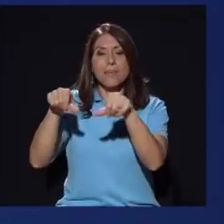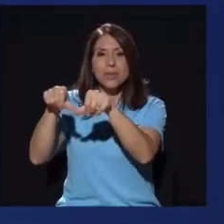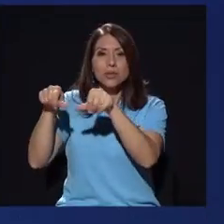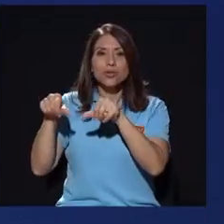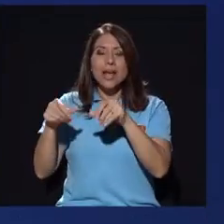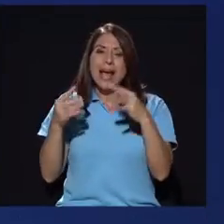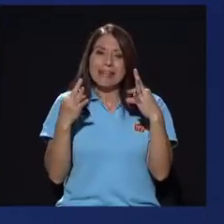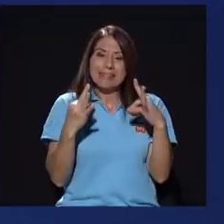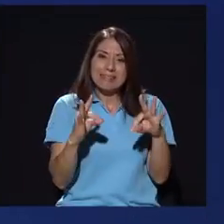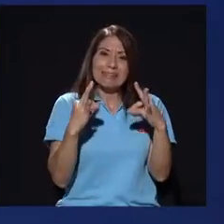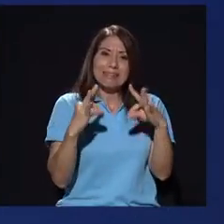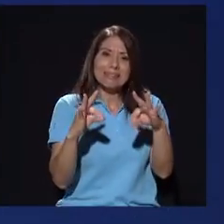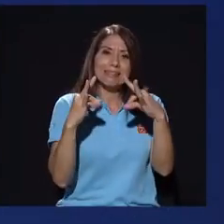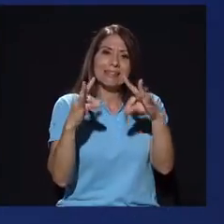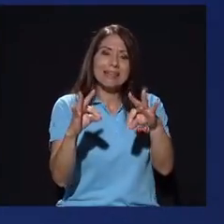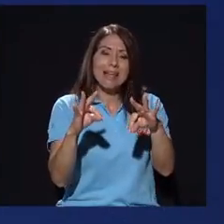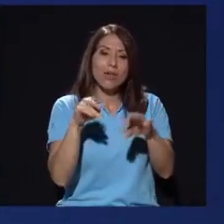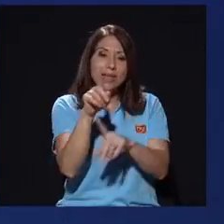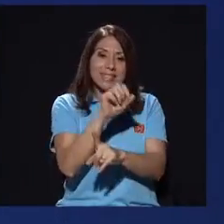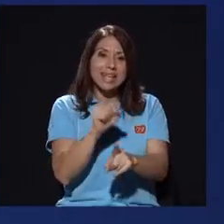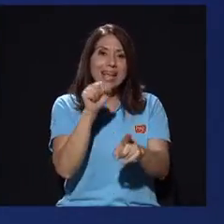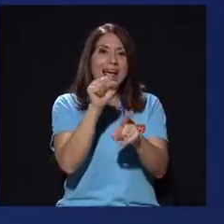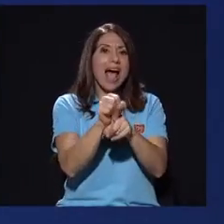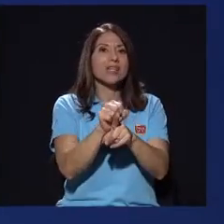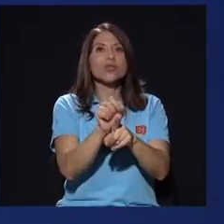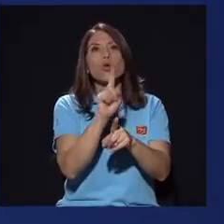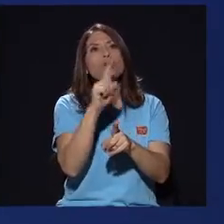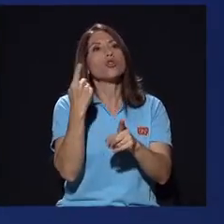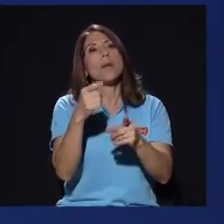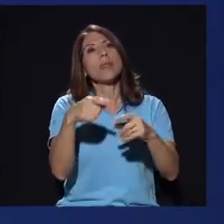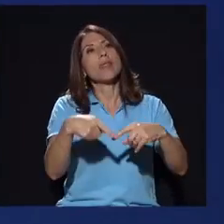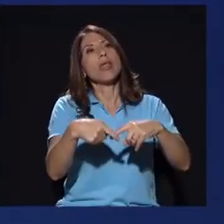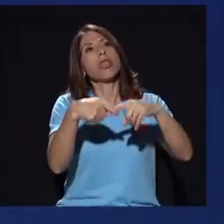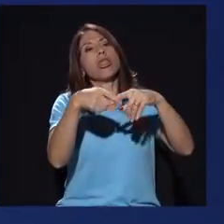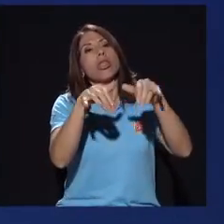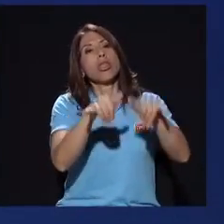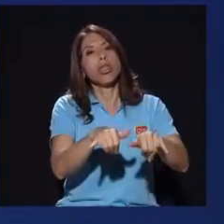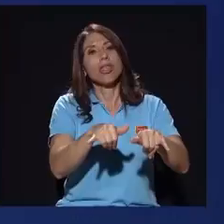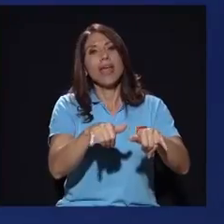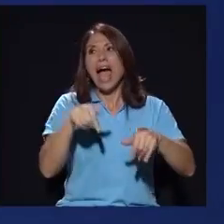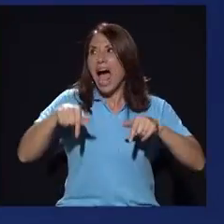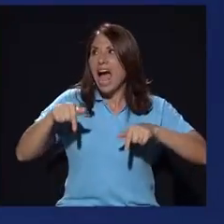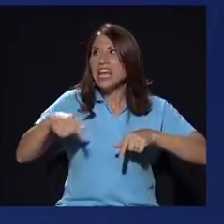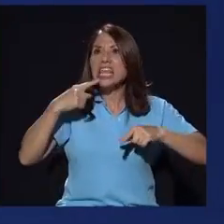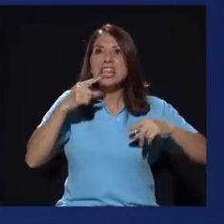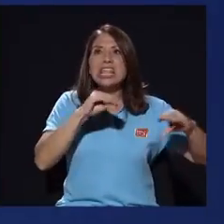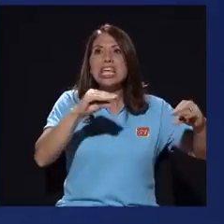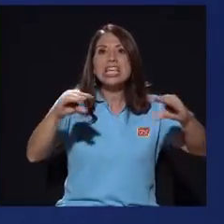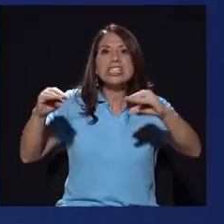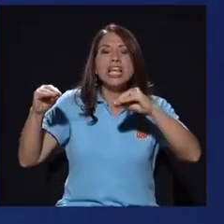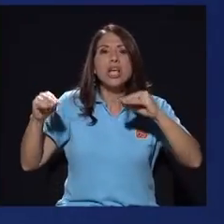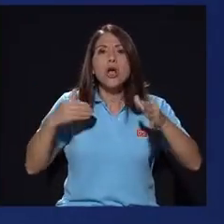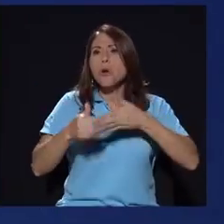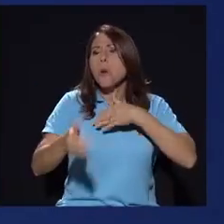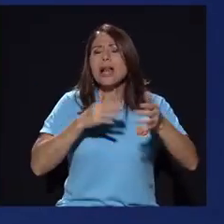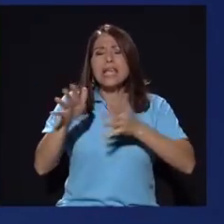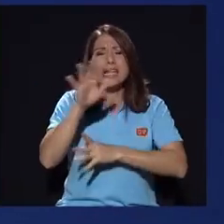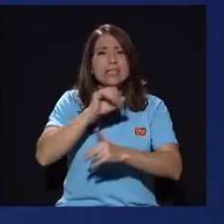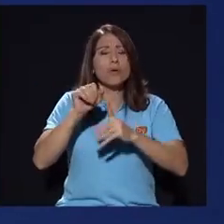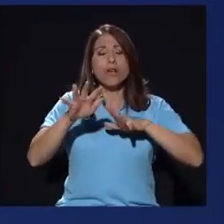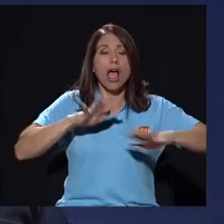procurado que este caso no se quede ahí. Como dicen aquí, todo escándalo dura tres días y este ha durado